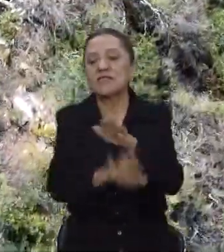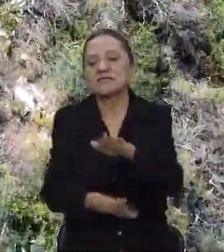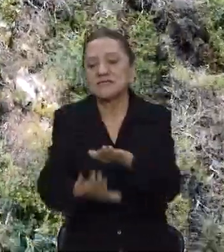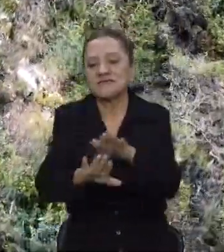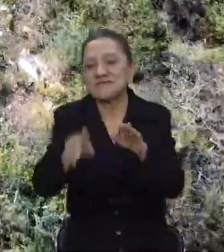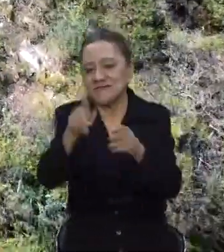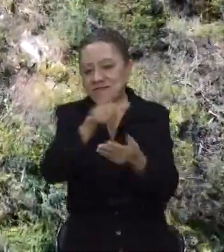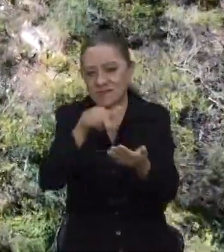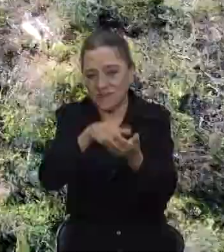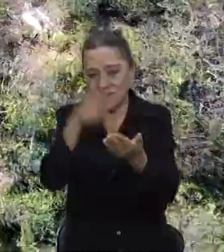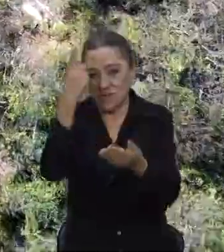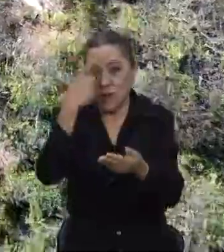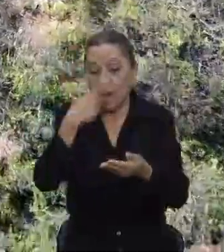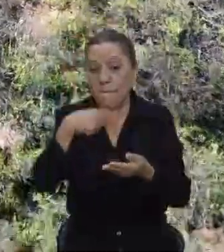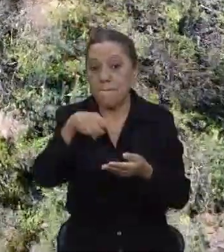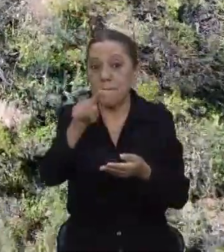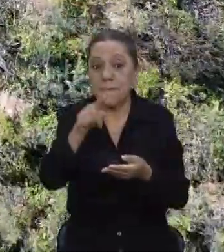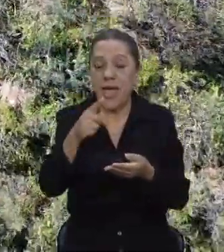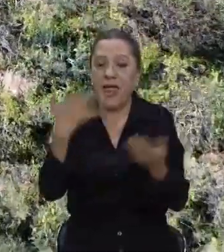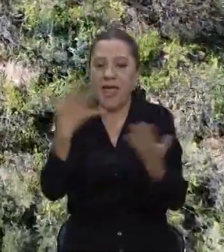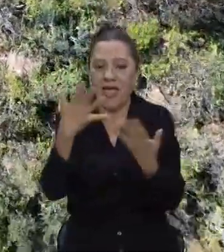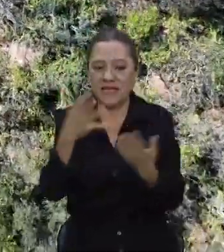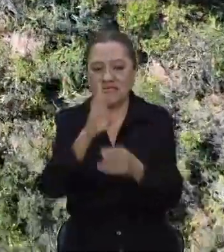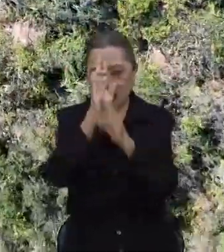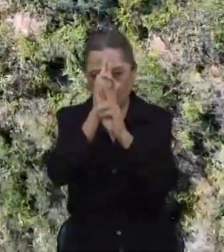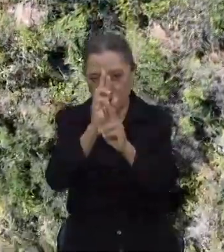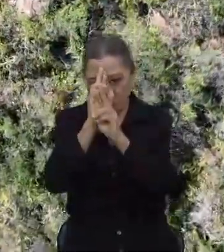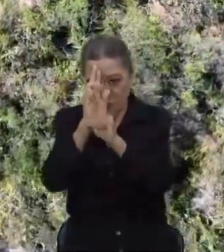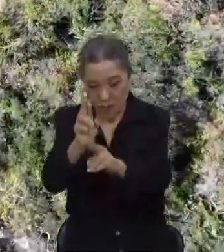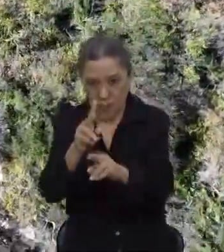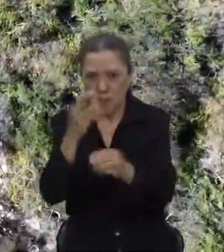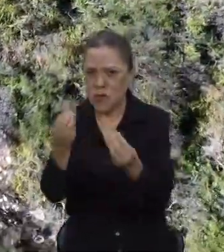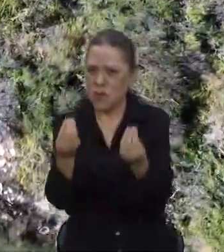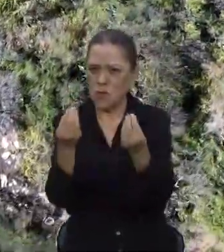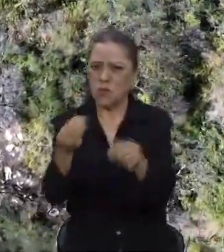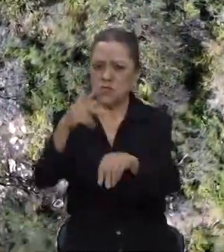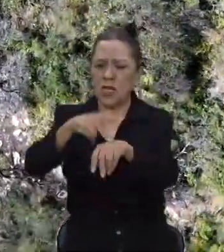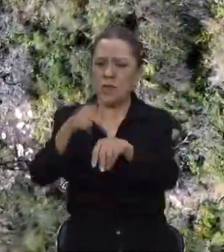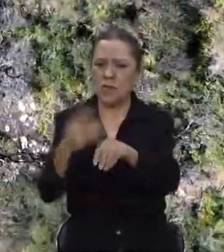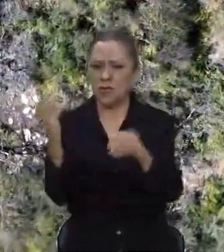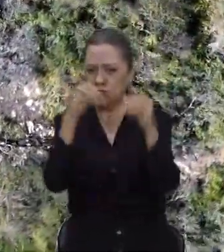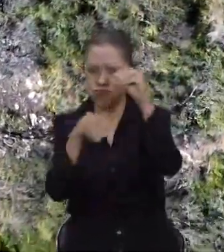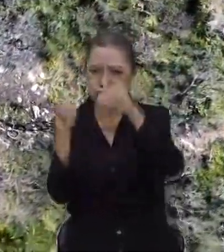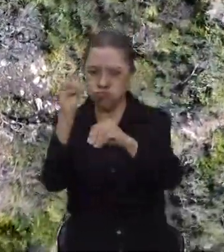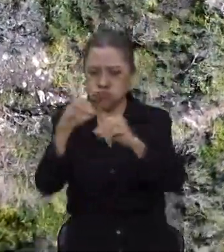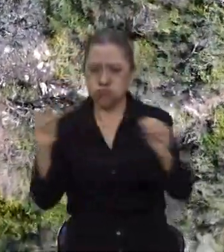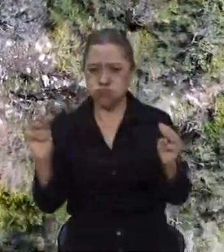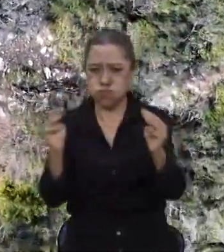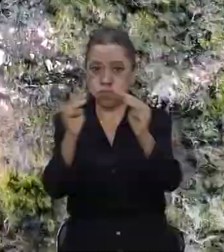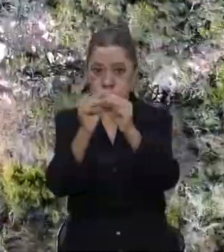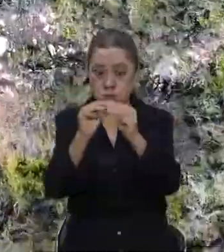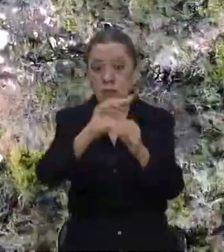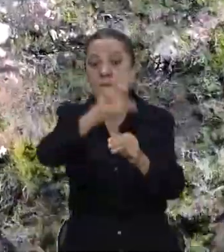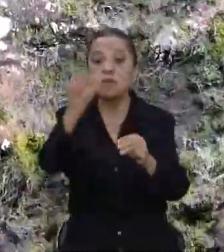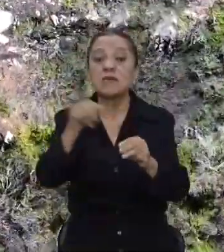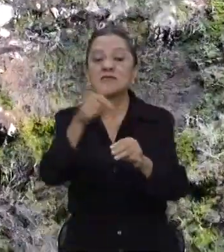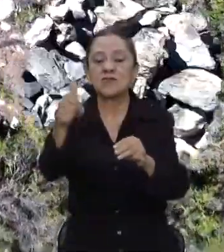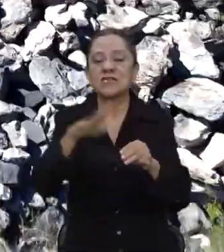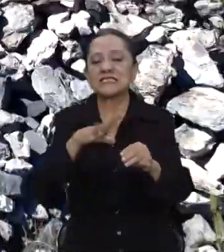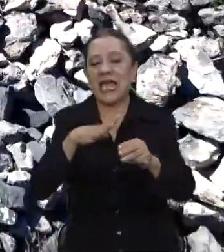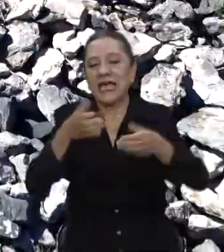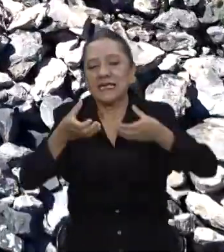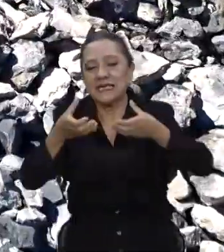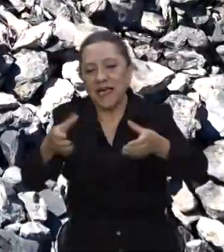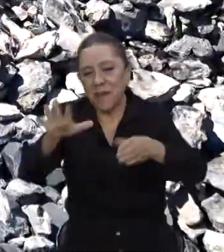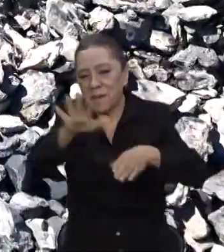centro ceremonial. Es la construcción en forma de amontonamiento de piedras y atrás de esta construcción podemos encontrar también un patio, una especie